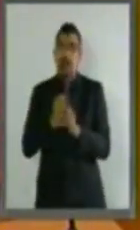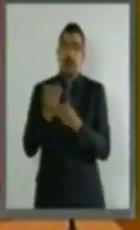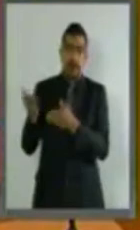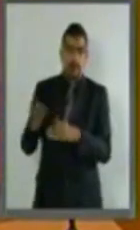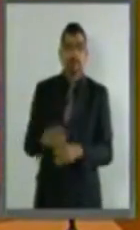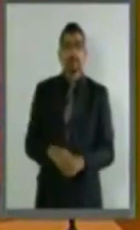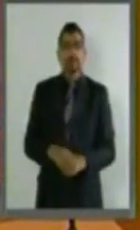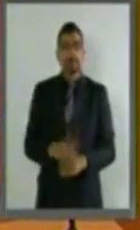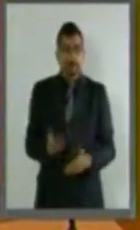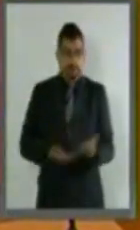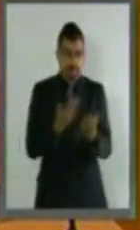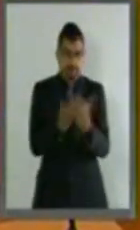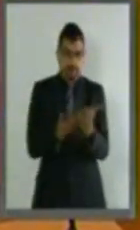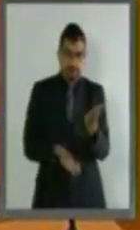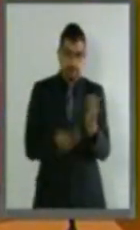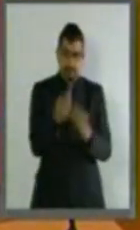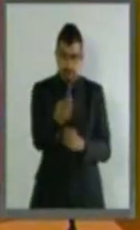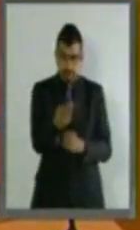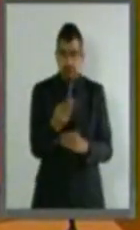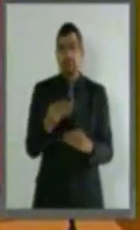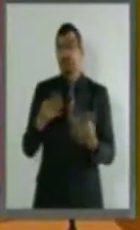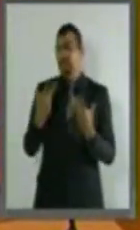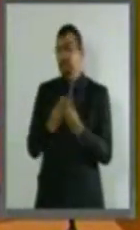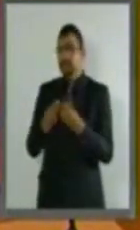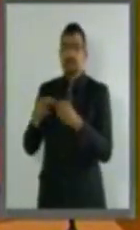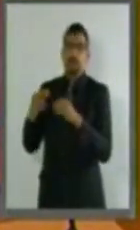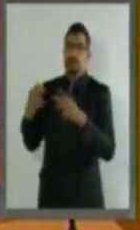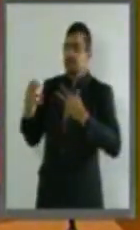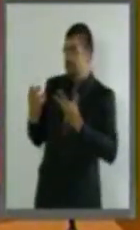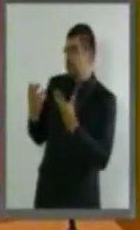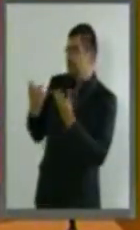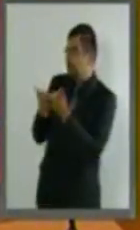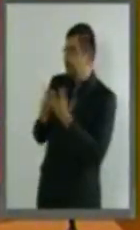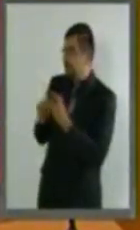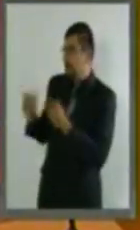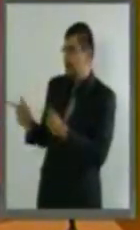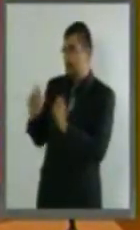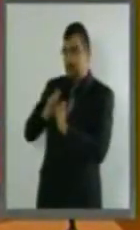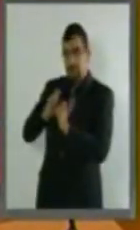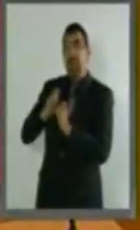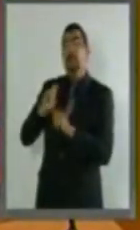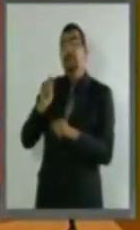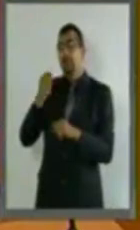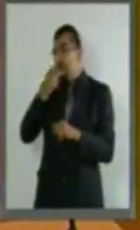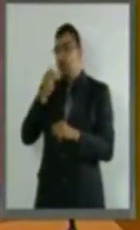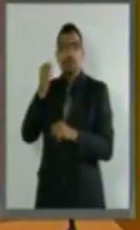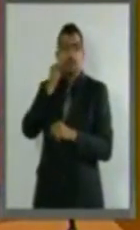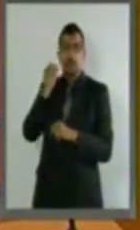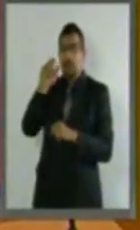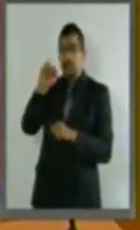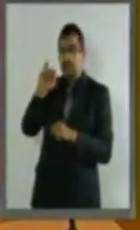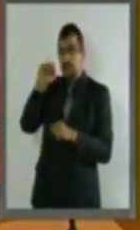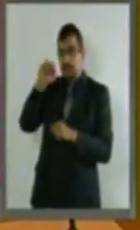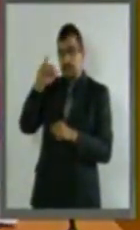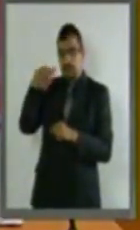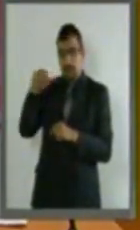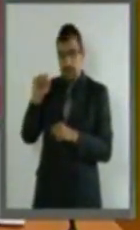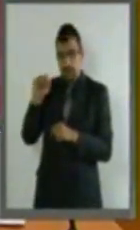representación del senador Isaias,